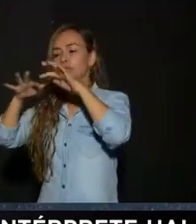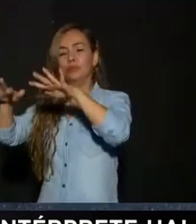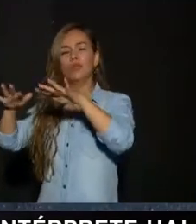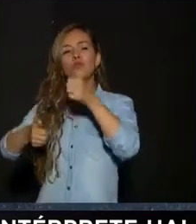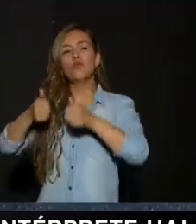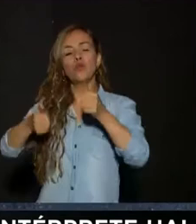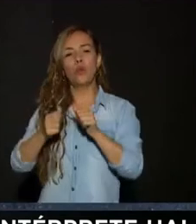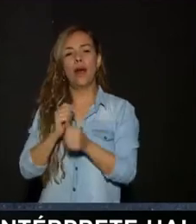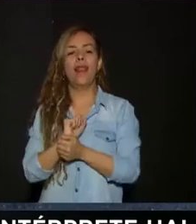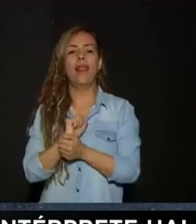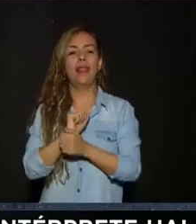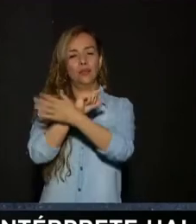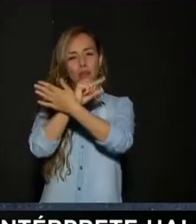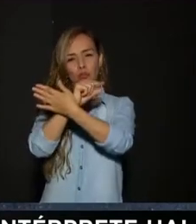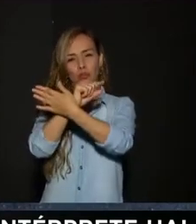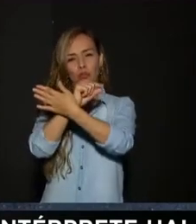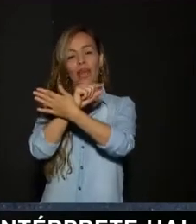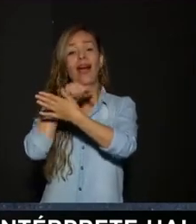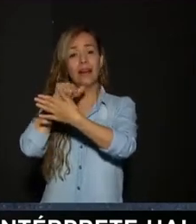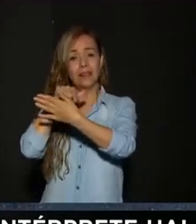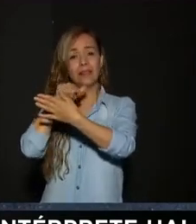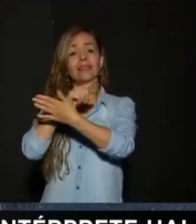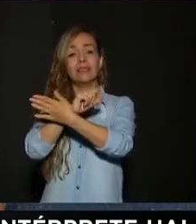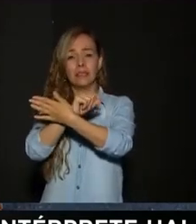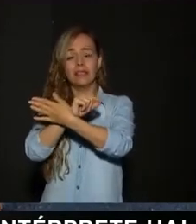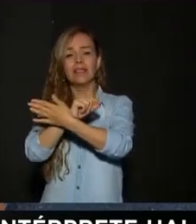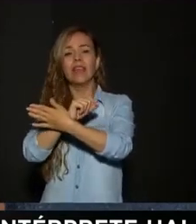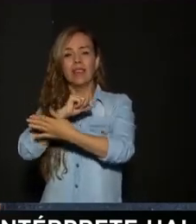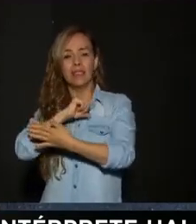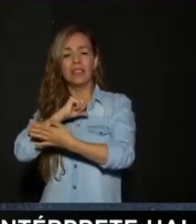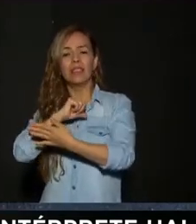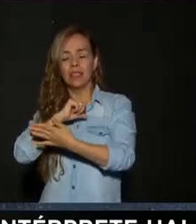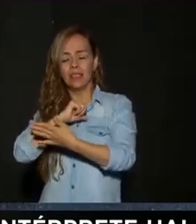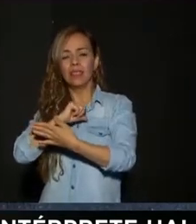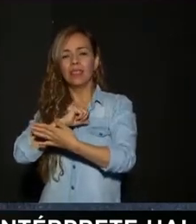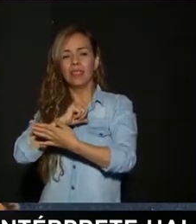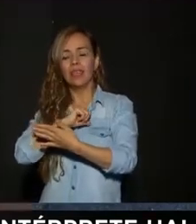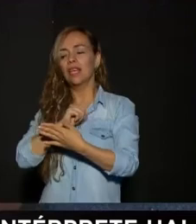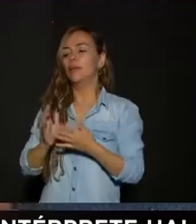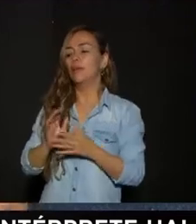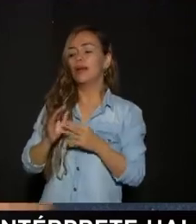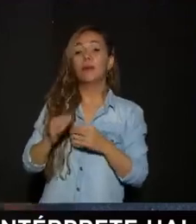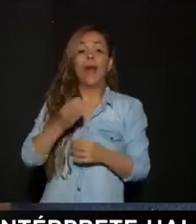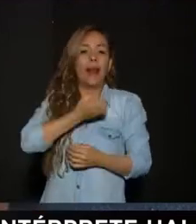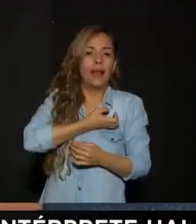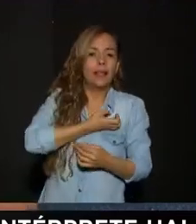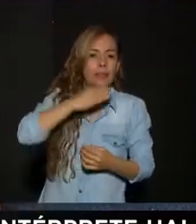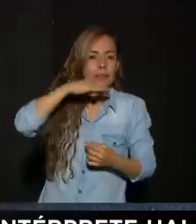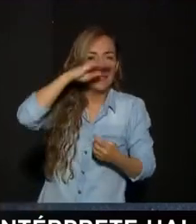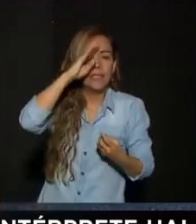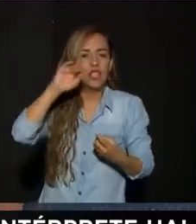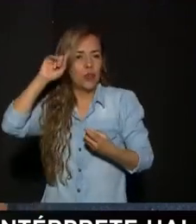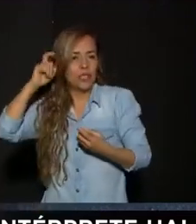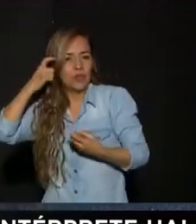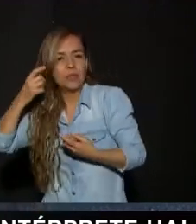razón es la siguiente Ahí están conectadas Las autoridades Bueno O si uno tiene Digamos la necesidad De enlazarse con algo Por ejemplo Alcaldía de Medellín Gobernación de